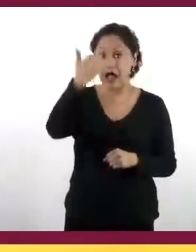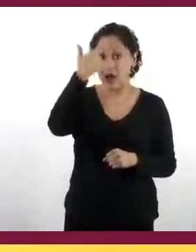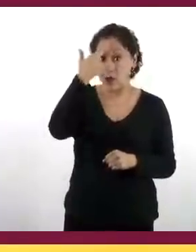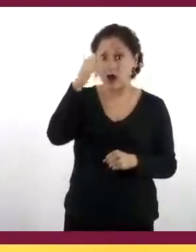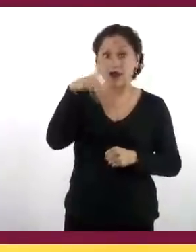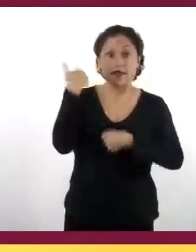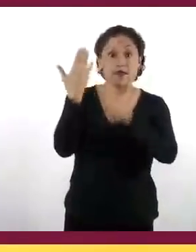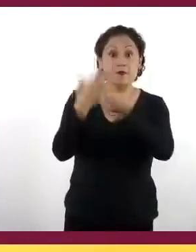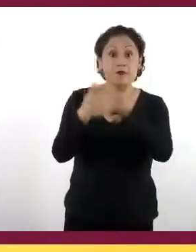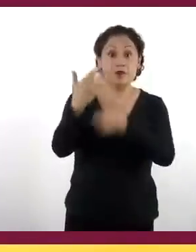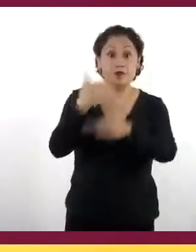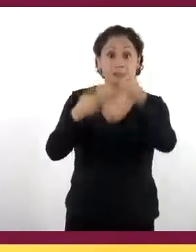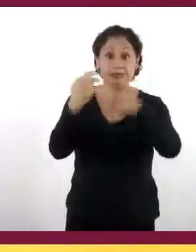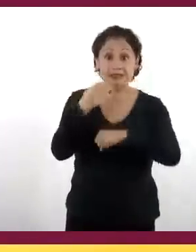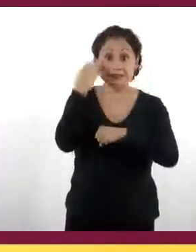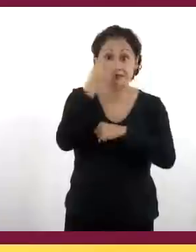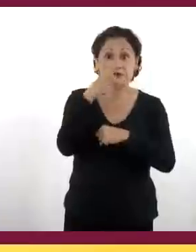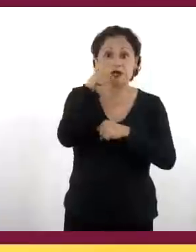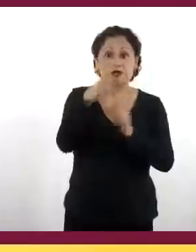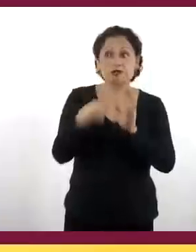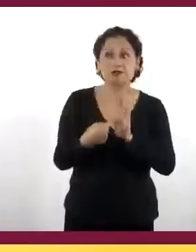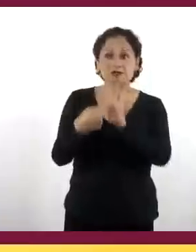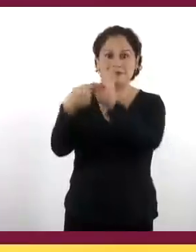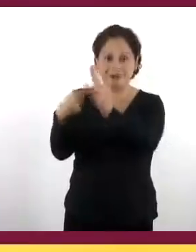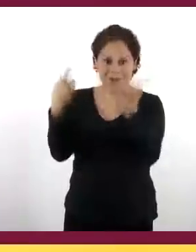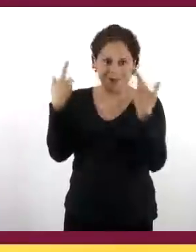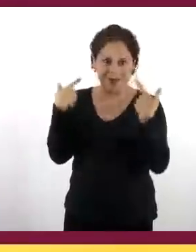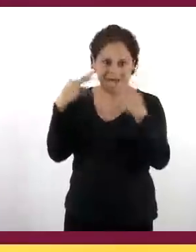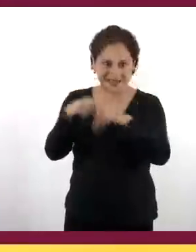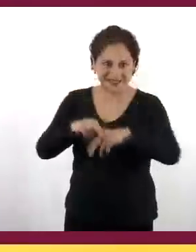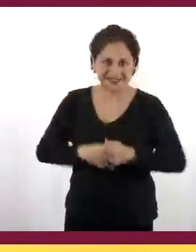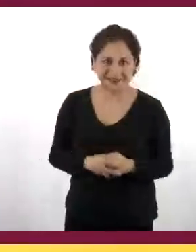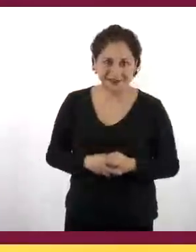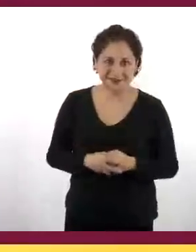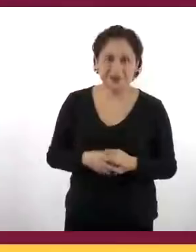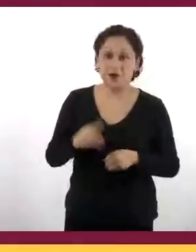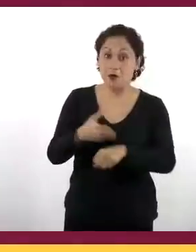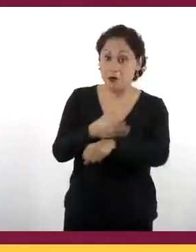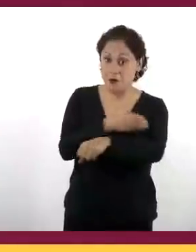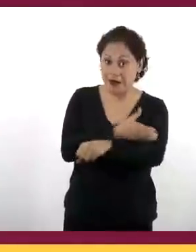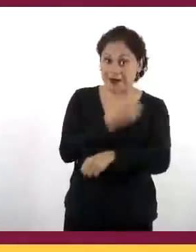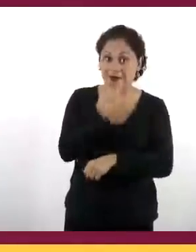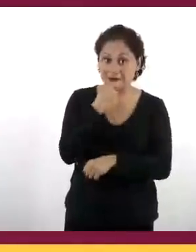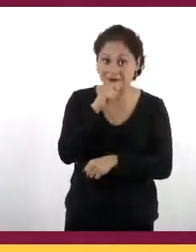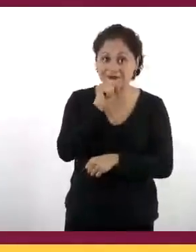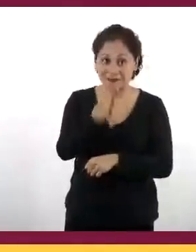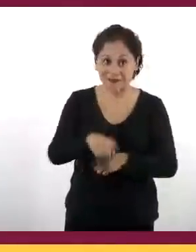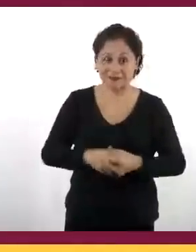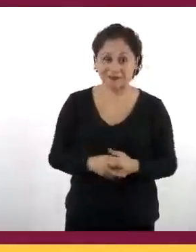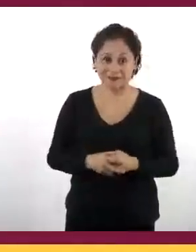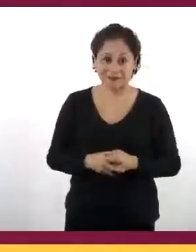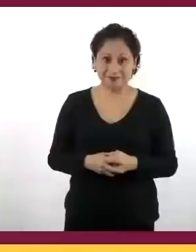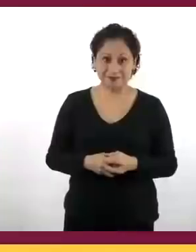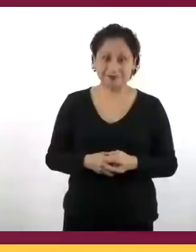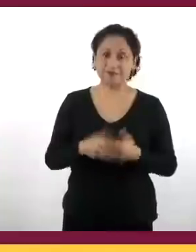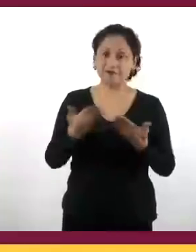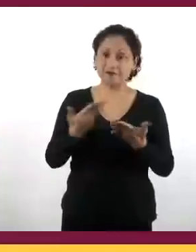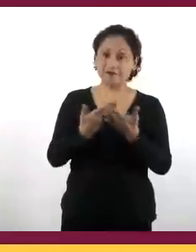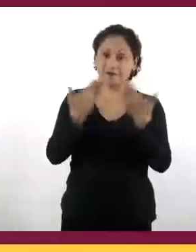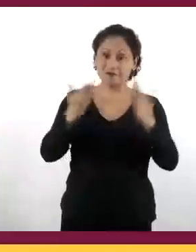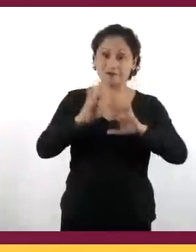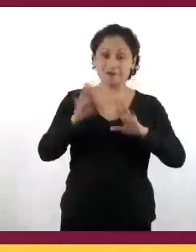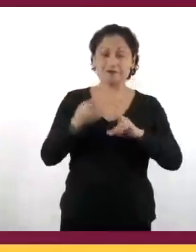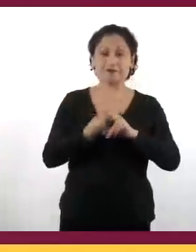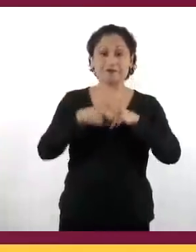clases, presentarán esta carpeta a sus docentes, compañeras y compañeros. Dicho lo anterior, podemos entrar en